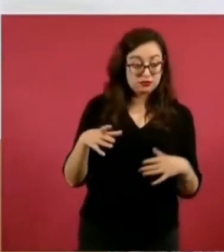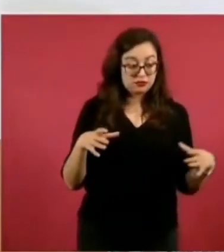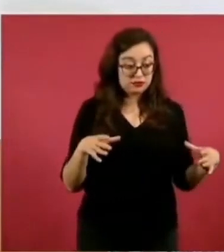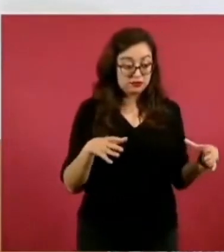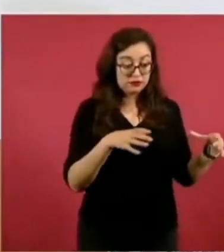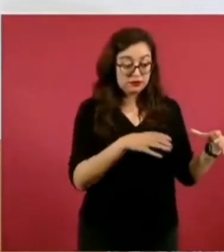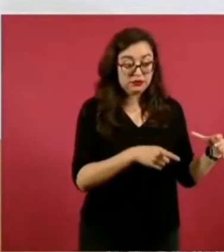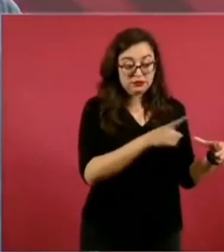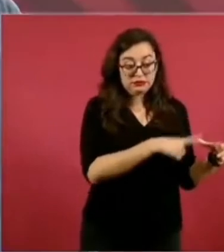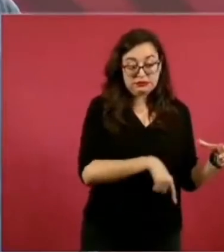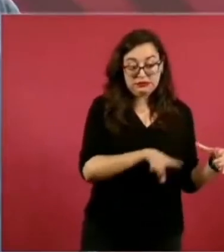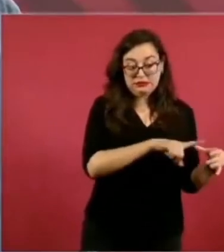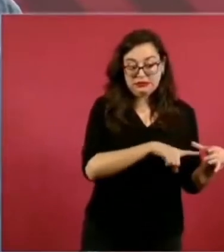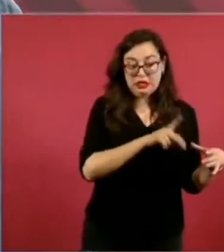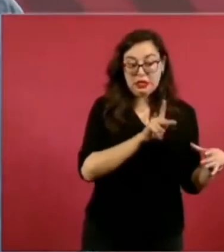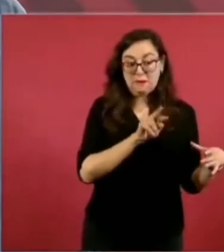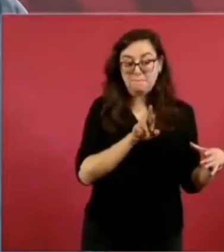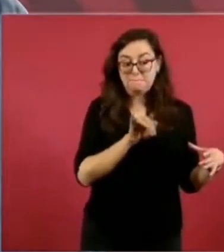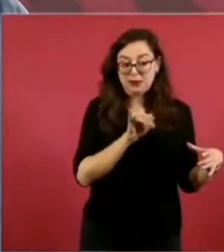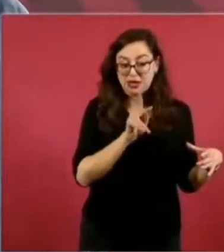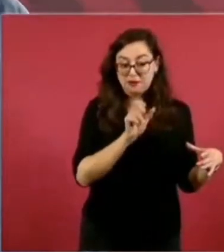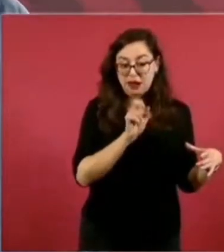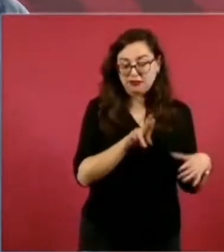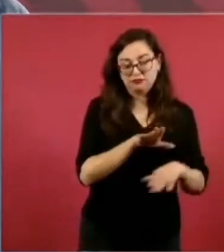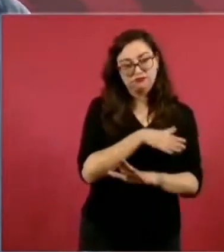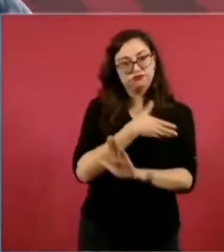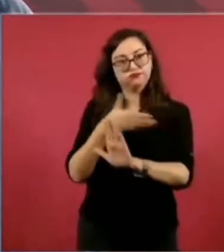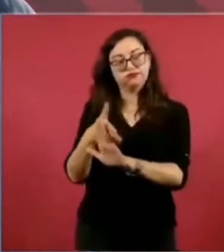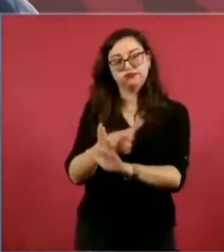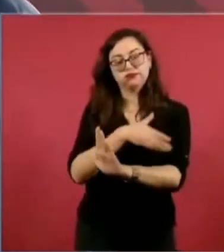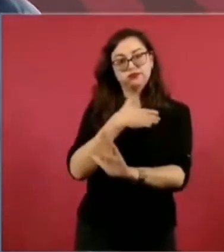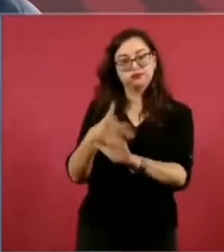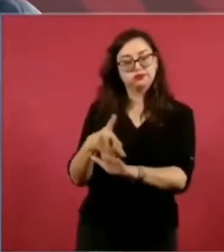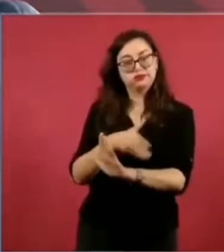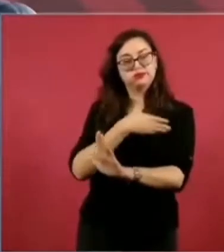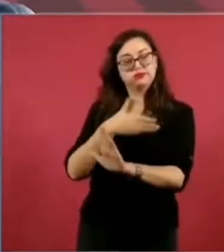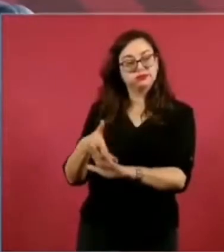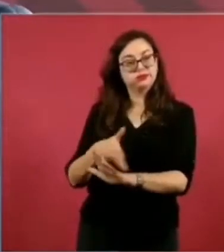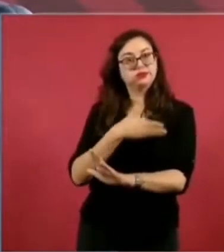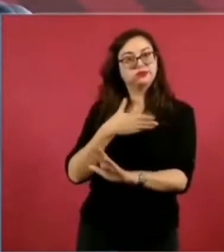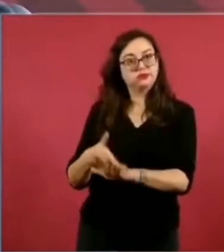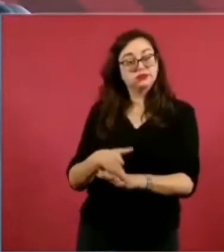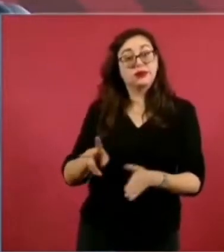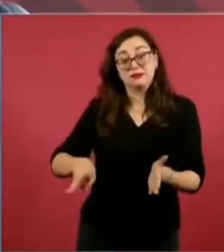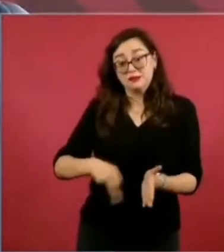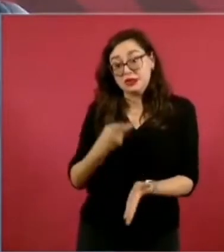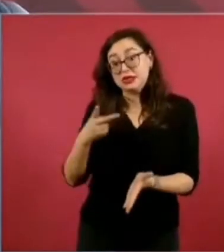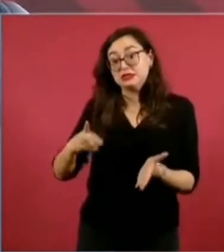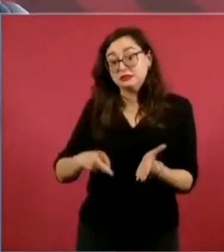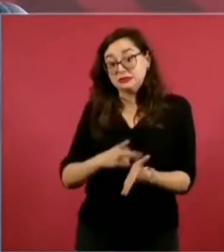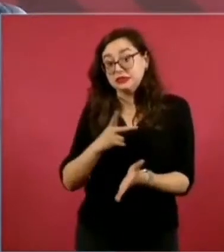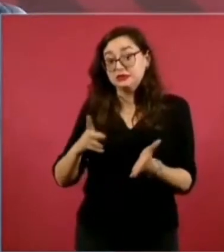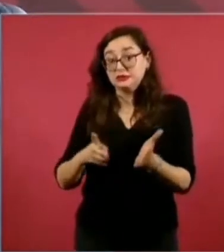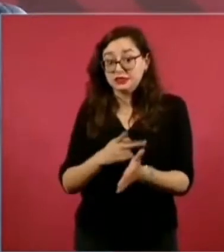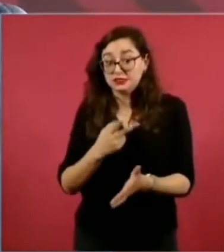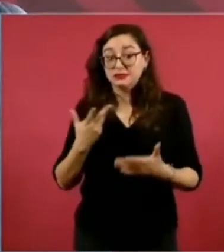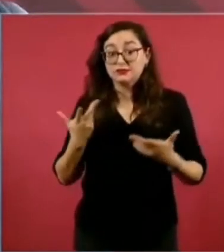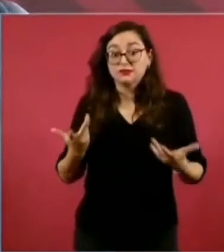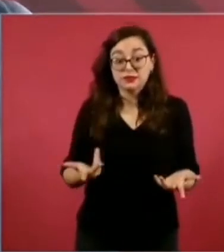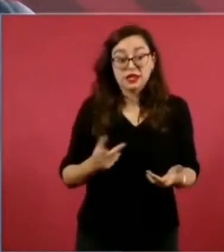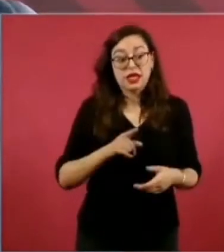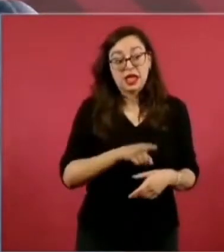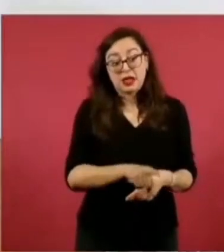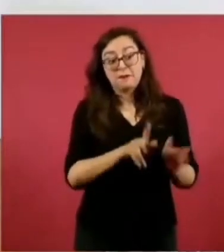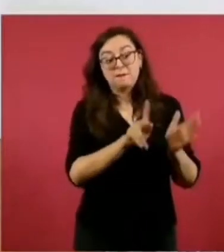PRI y los del PAN, con el apoyo del periódico El